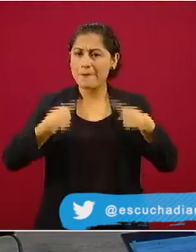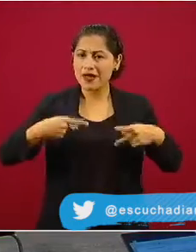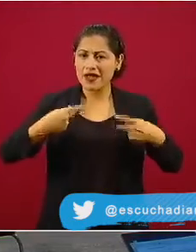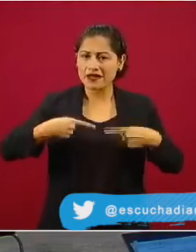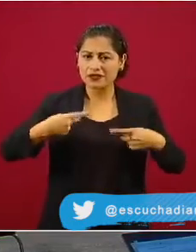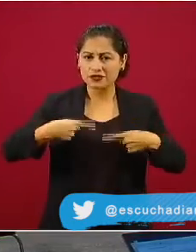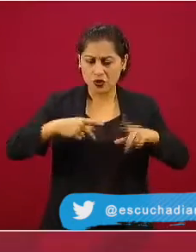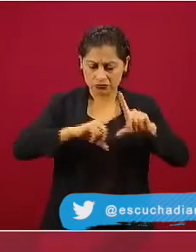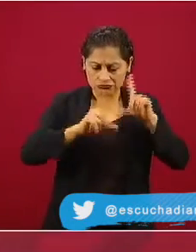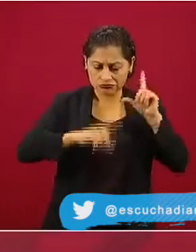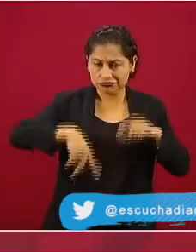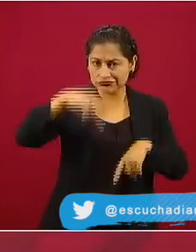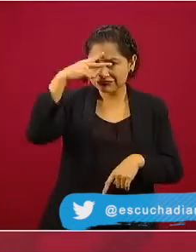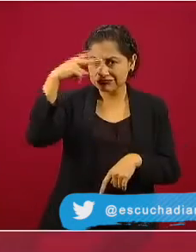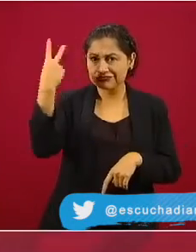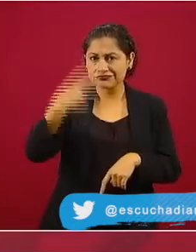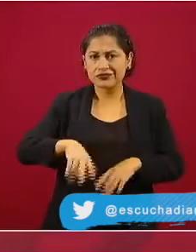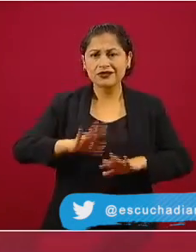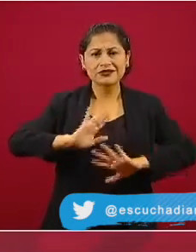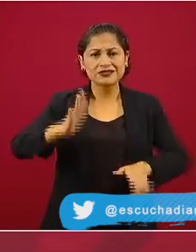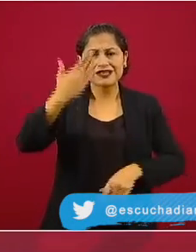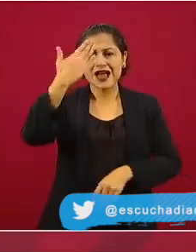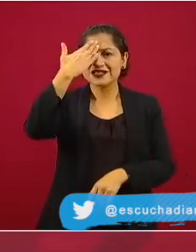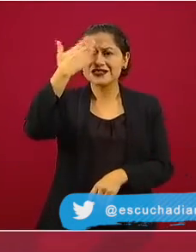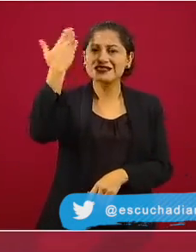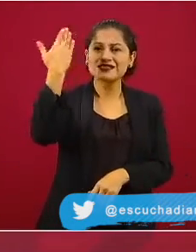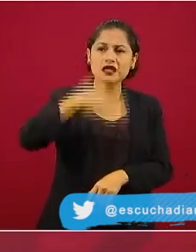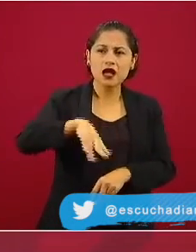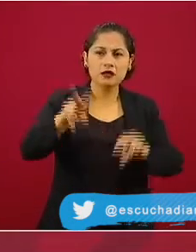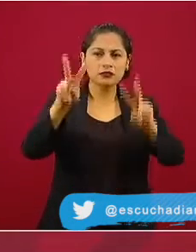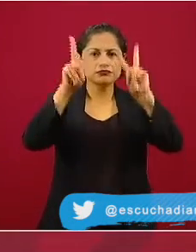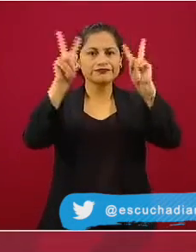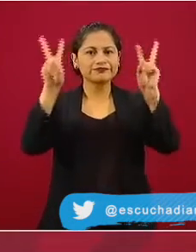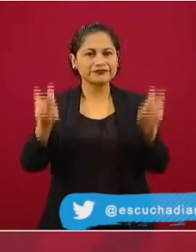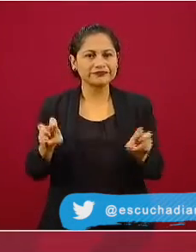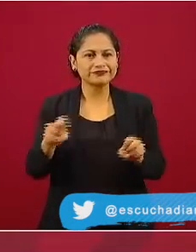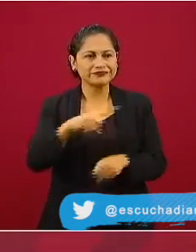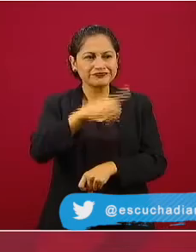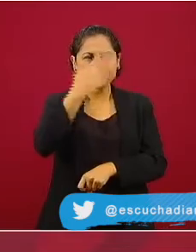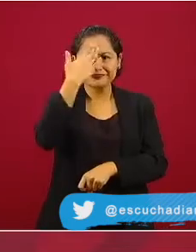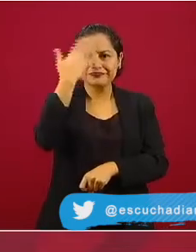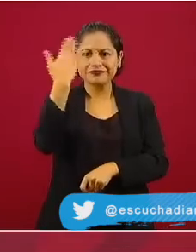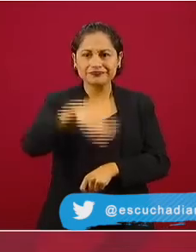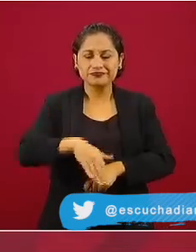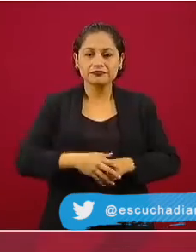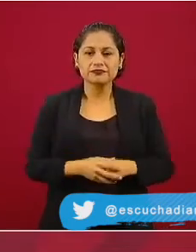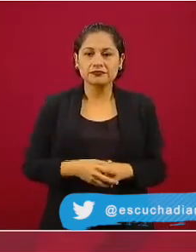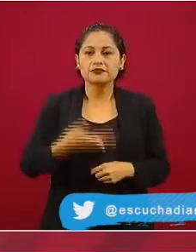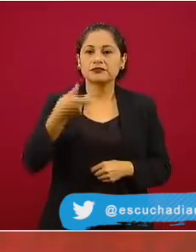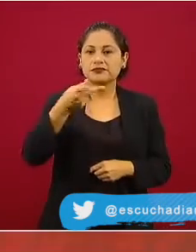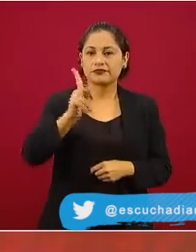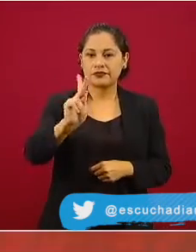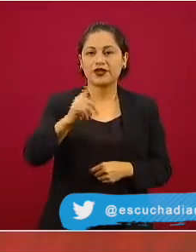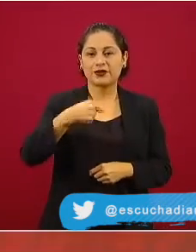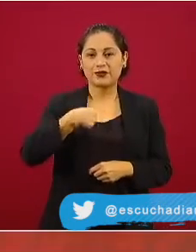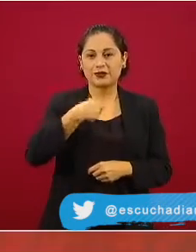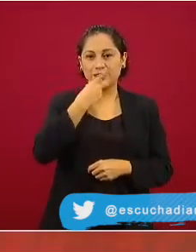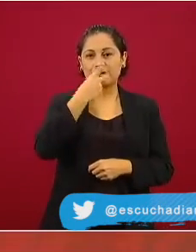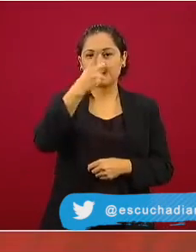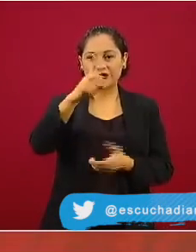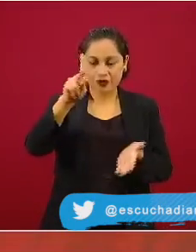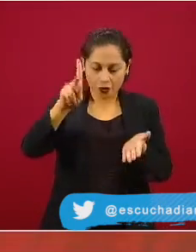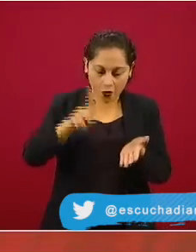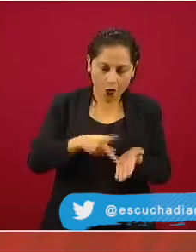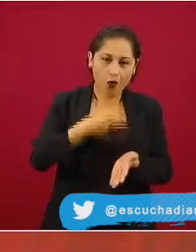politizado, el pueblo de México. Repito, no les gusta. Pero cada vez